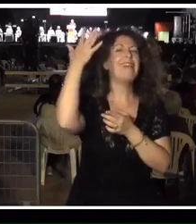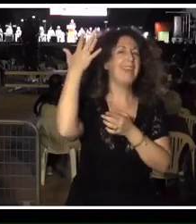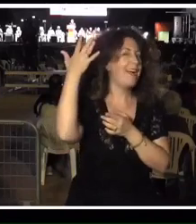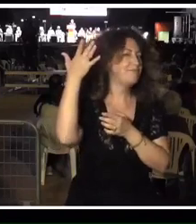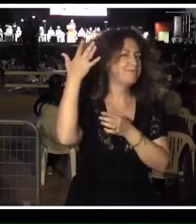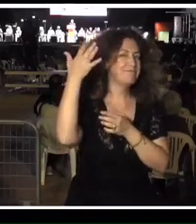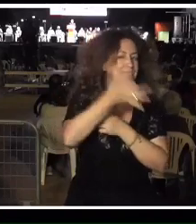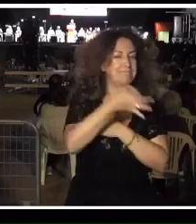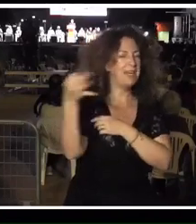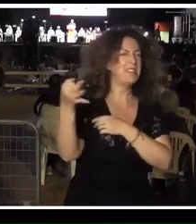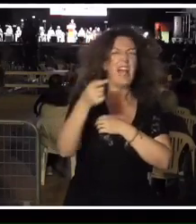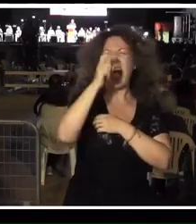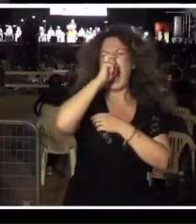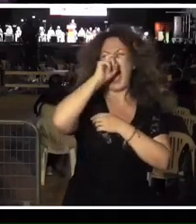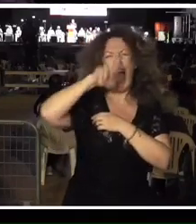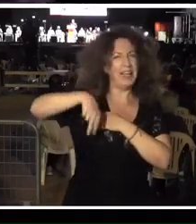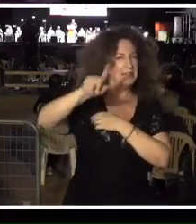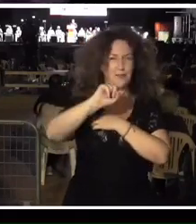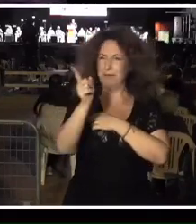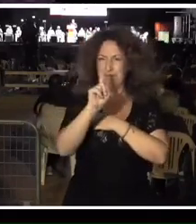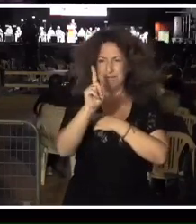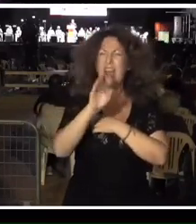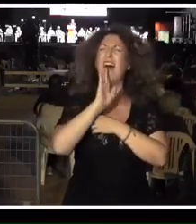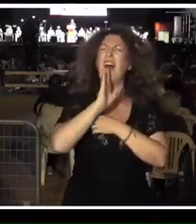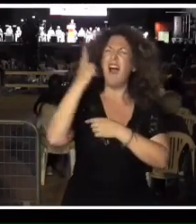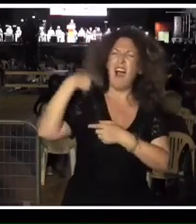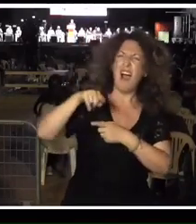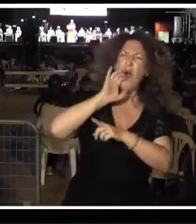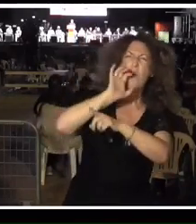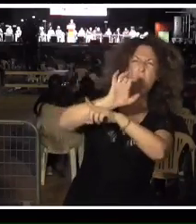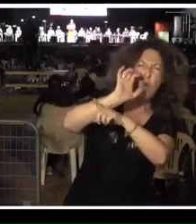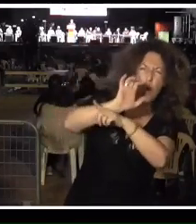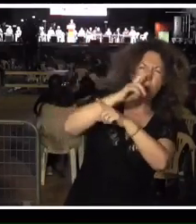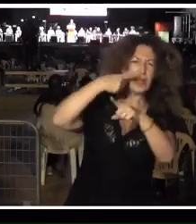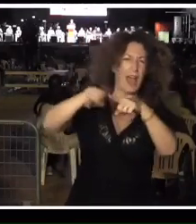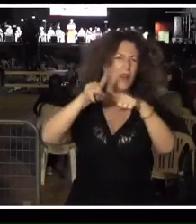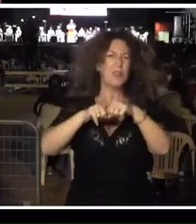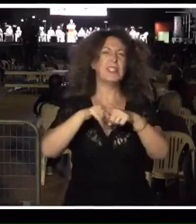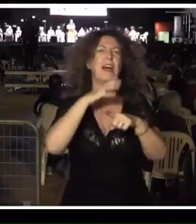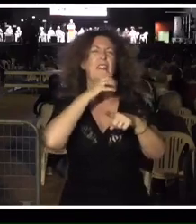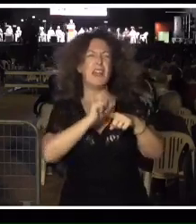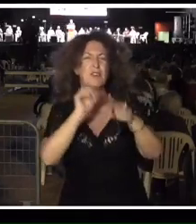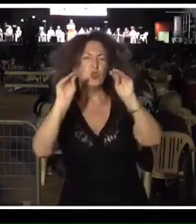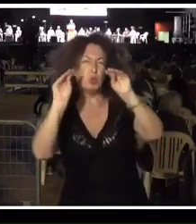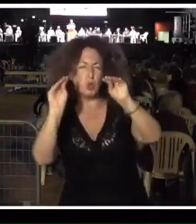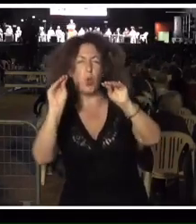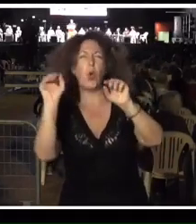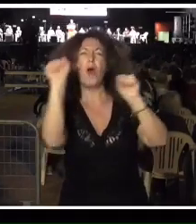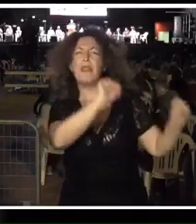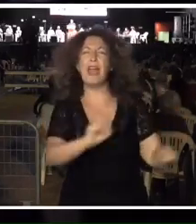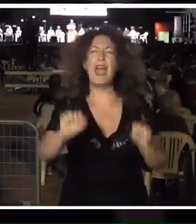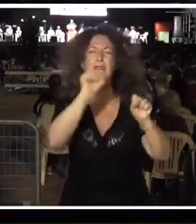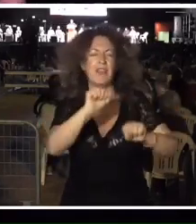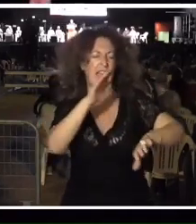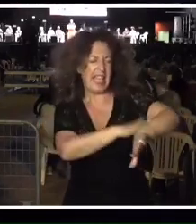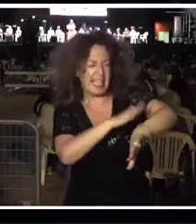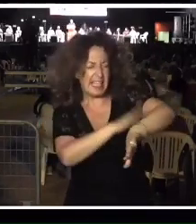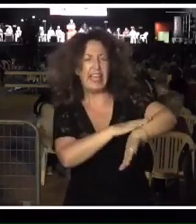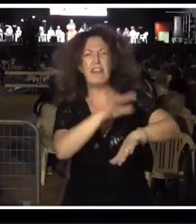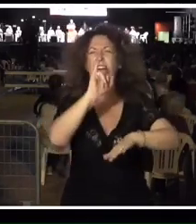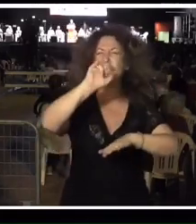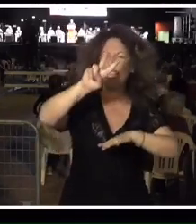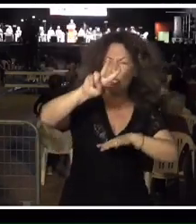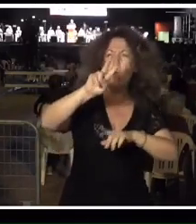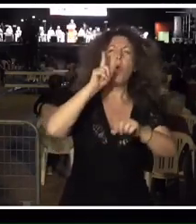Todo lo que se criminalizaba y se caricaturizaba de Julio con su defensa de las posiciones de izquierda unidas frente al